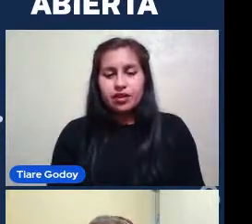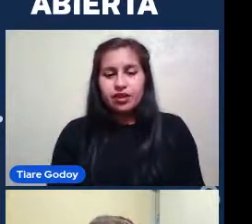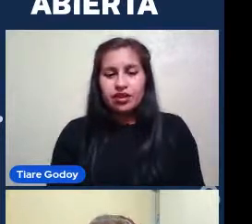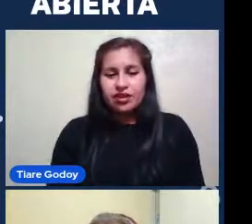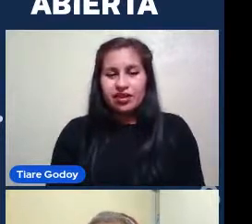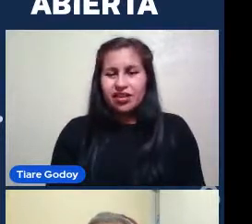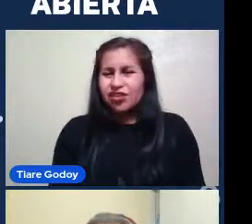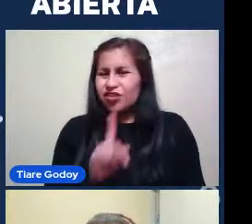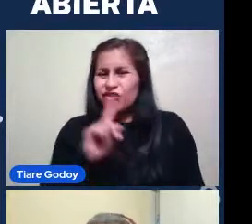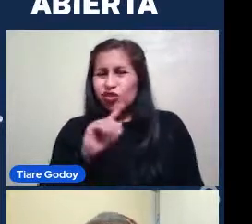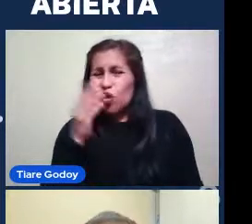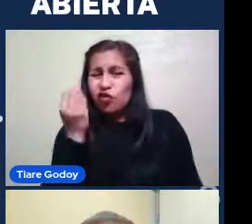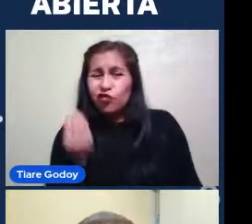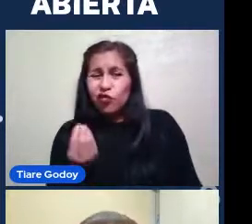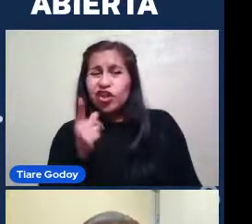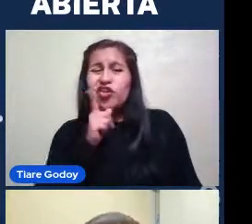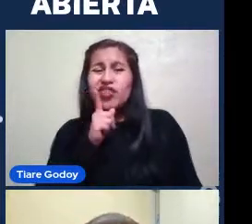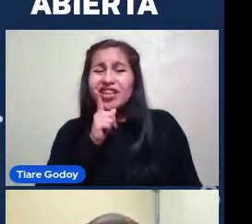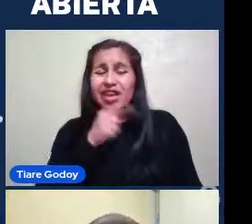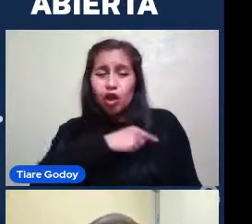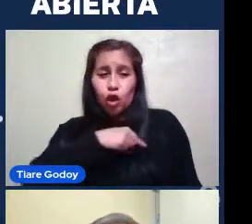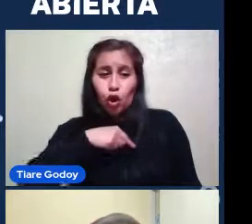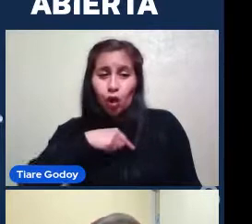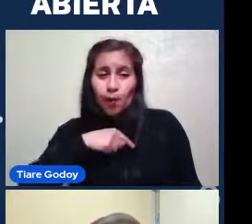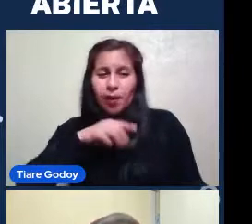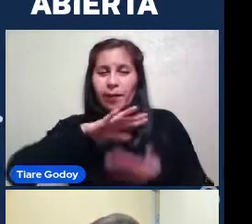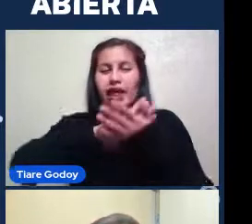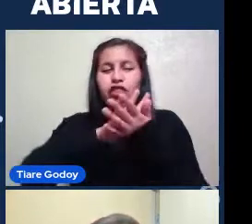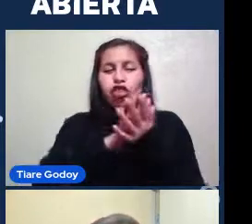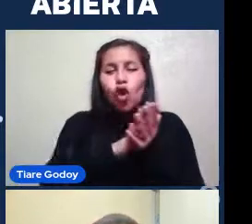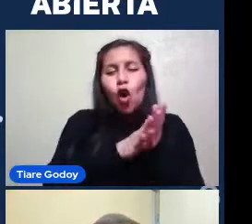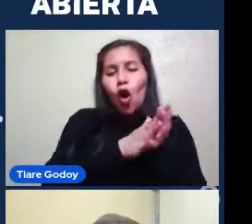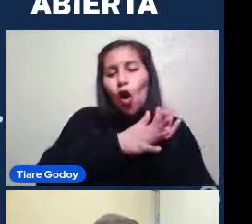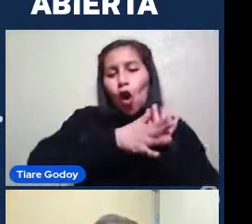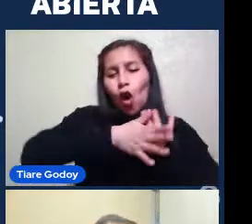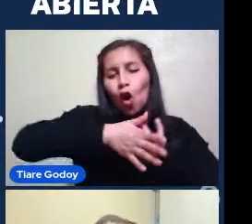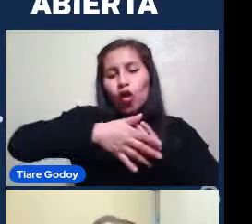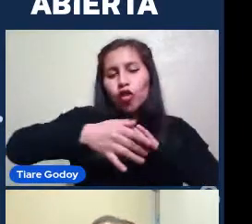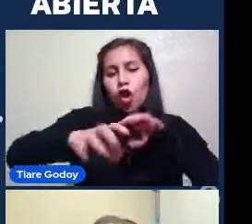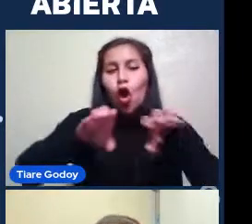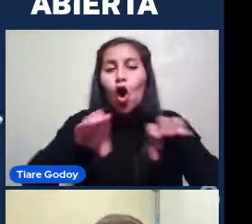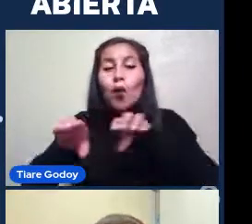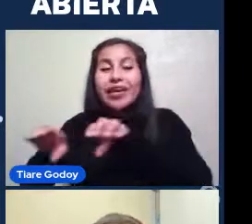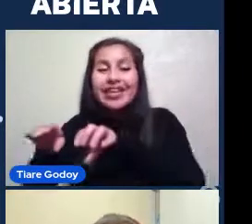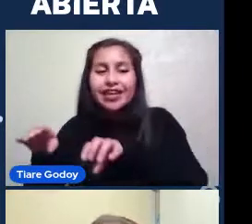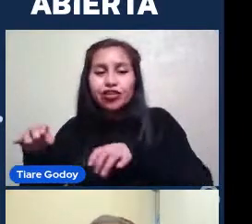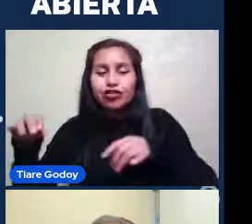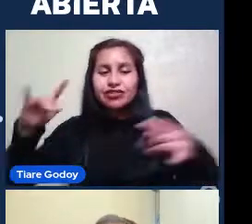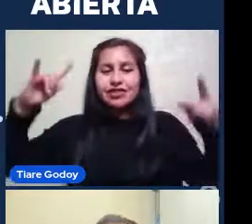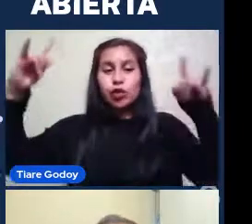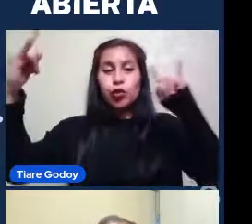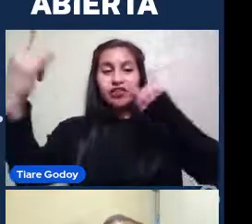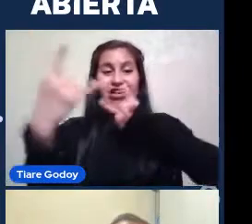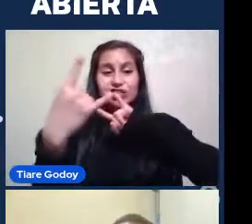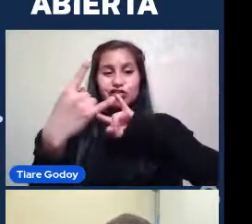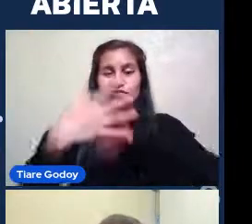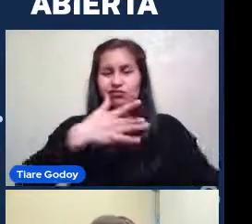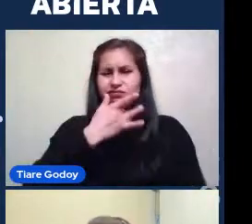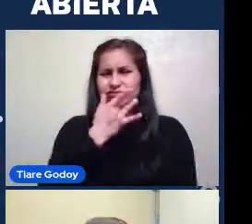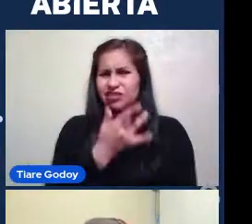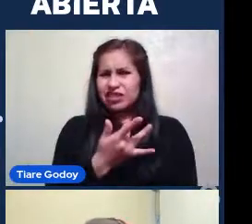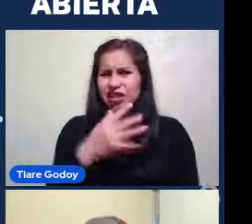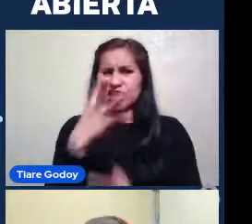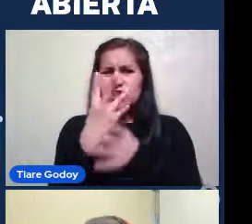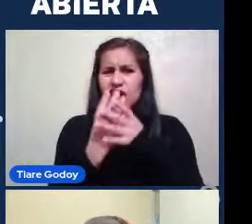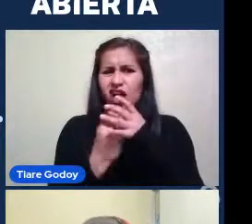nombres Para todos los objetos Astronómicos Nombres bonitos Como Vía Láctea O Andrómeda Perdón Porque se nos acabarían